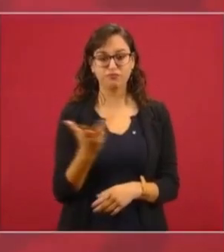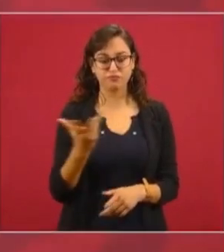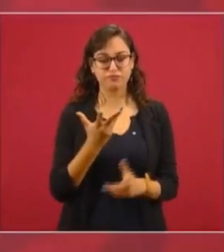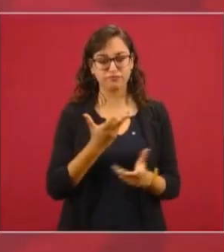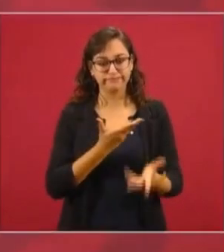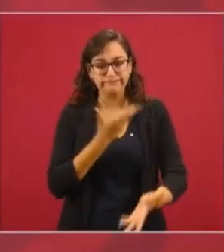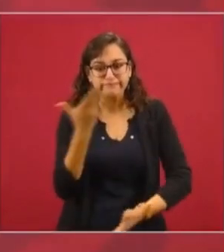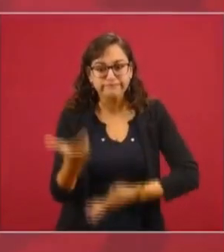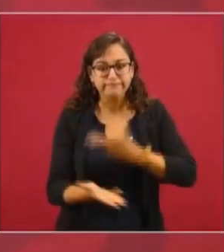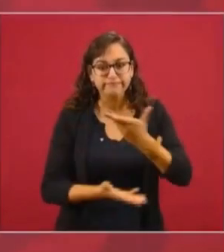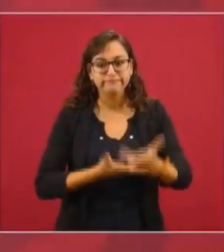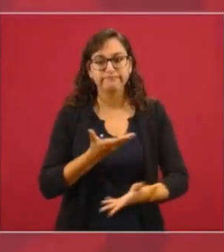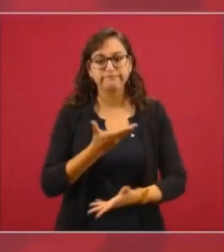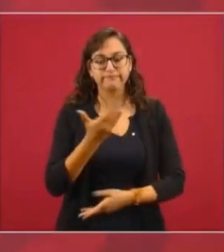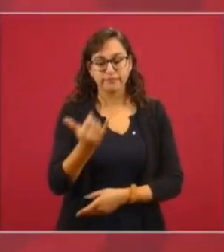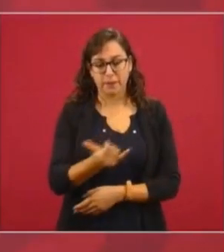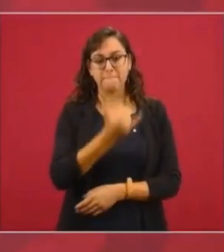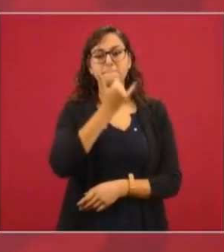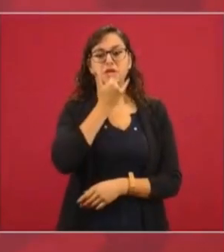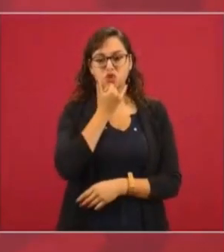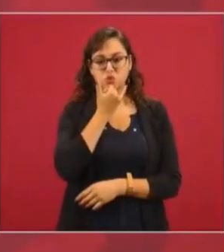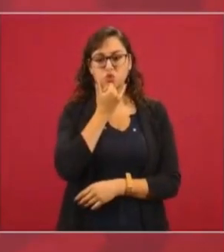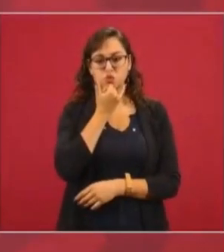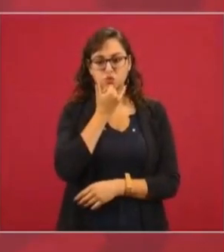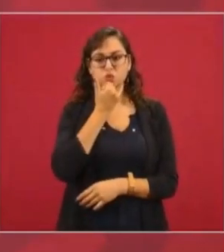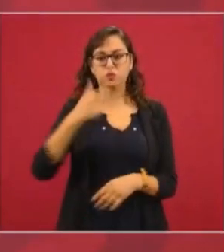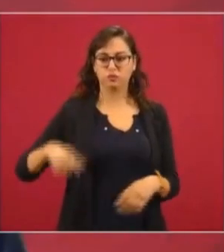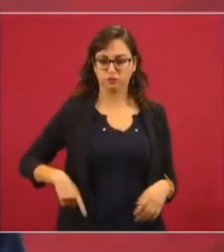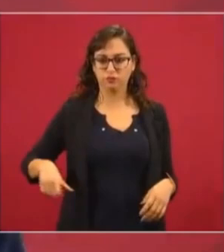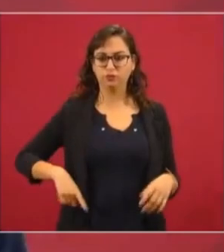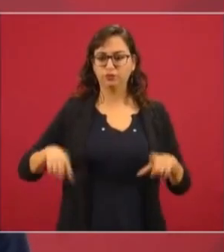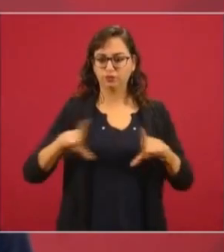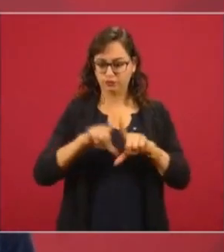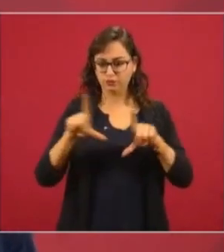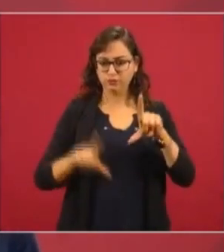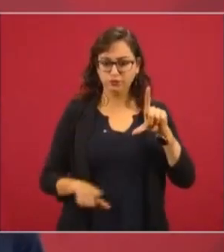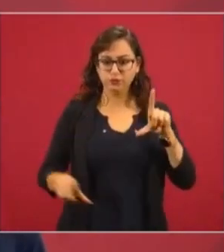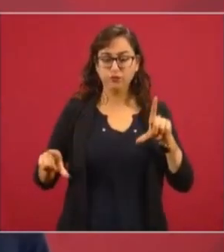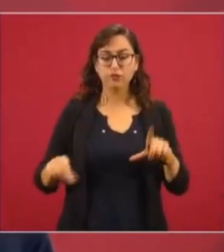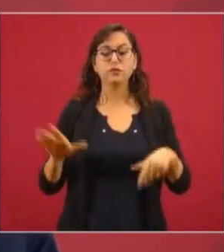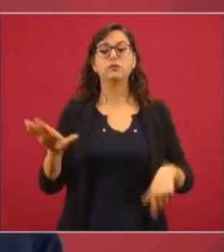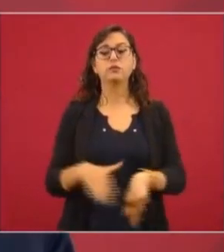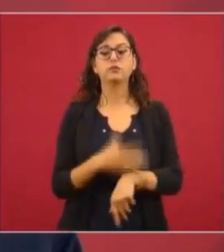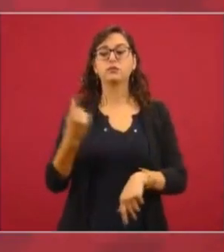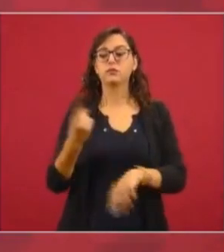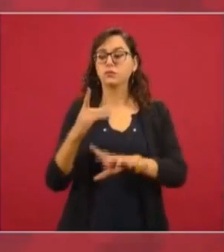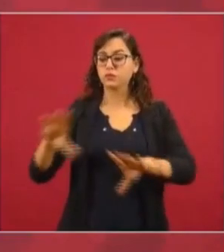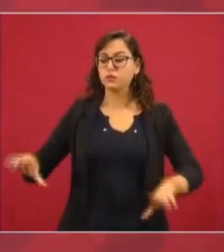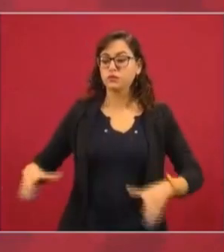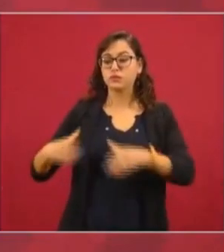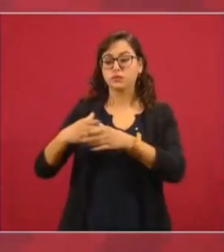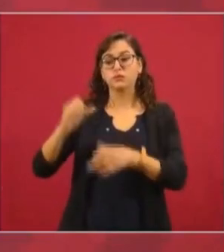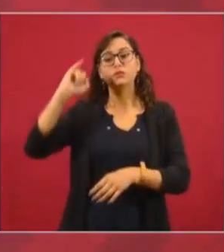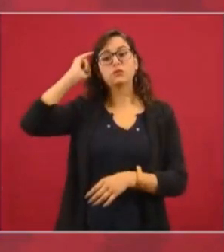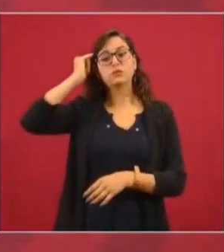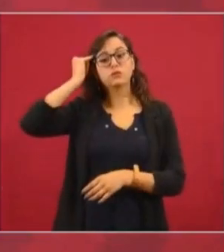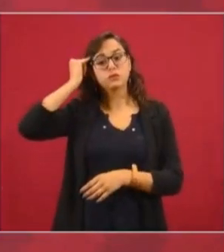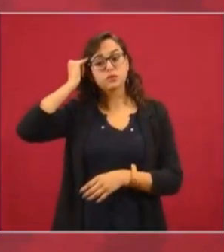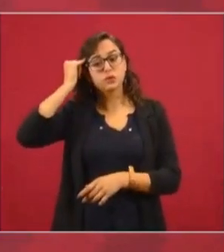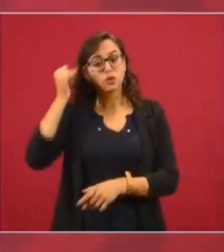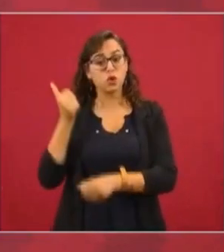al Estado mexicano, porque las comunidades originarias no sólo padecieron